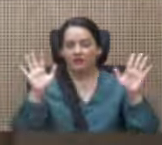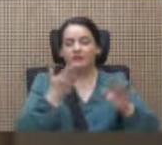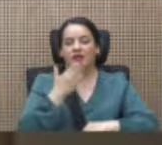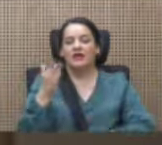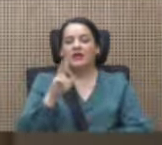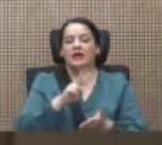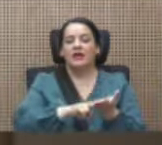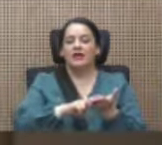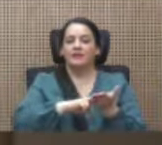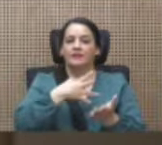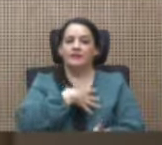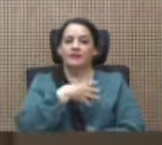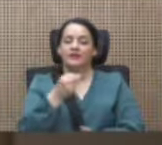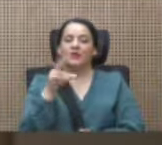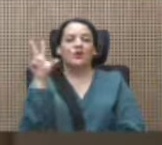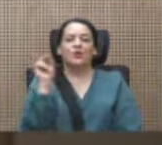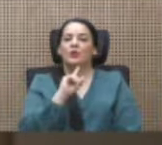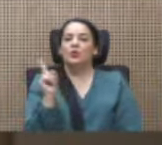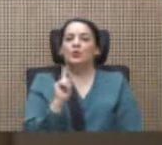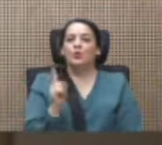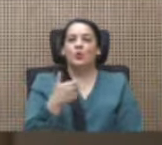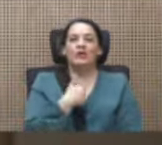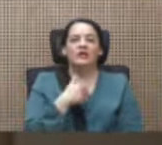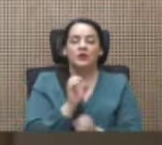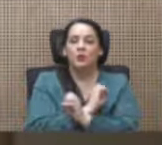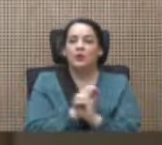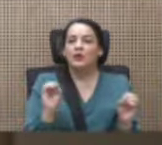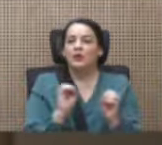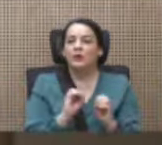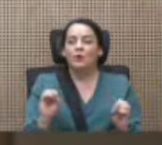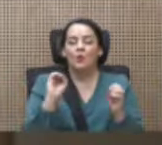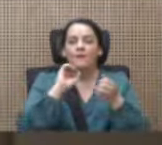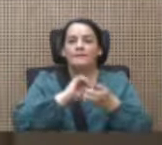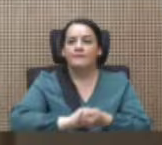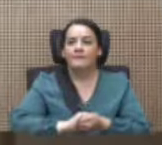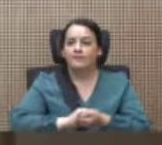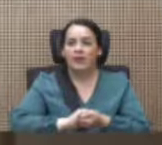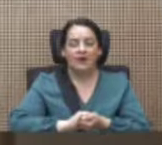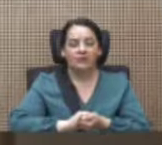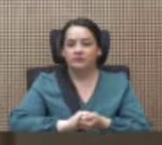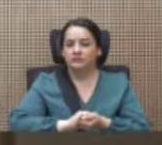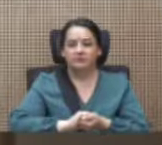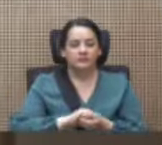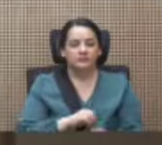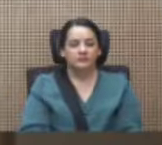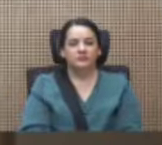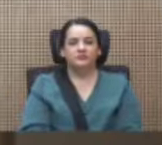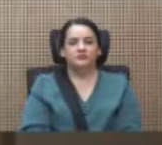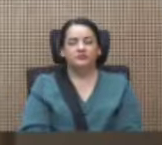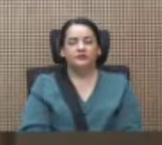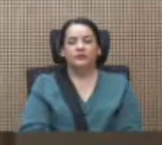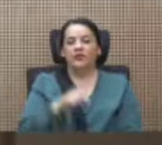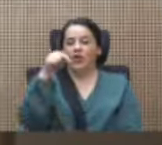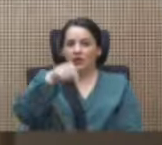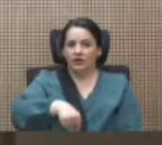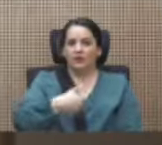Liberación Nacional no ha entrado en ningún pacto. aquí hubo un acuerdo